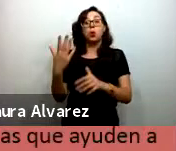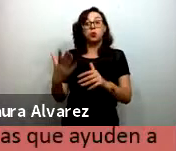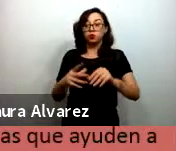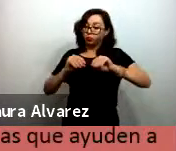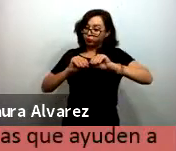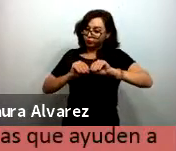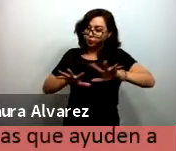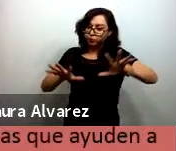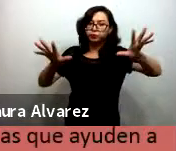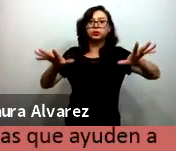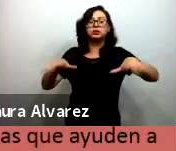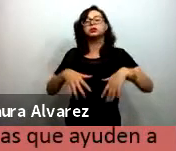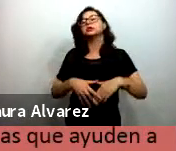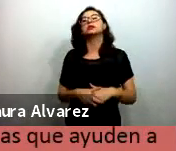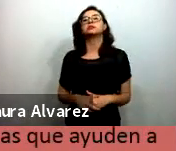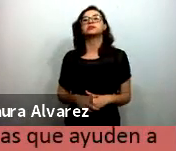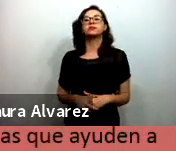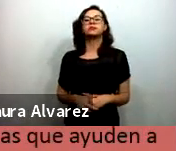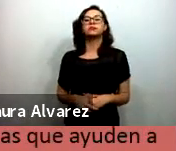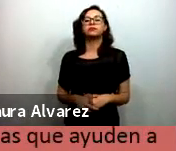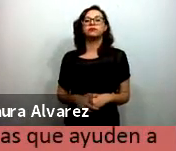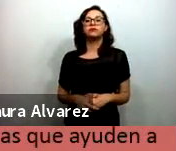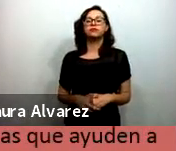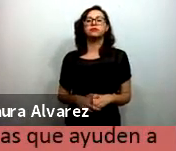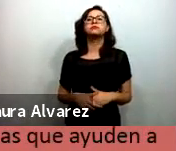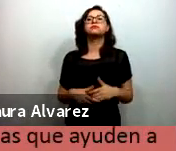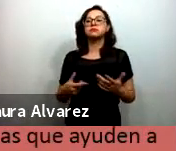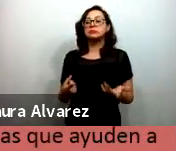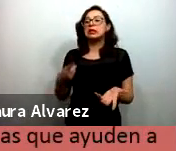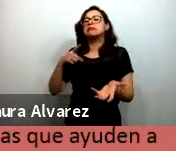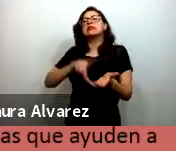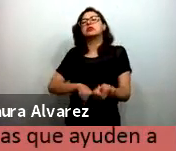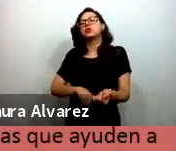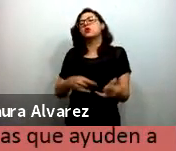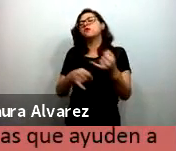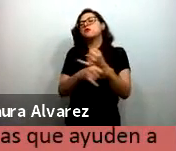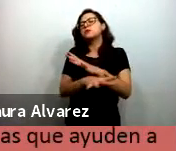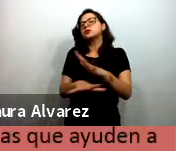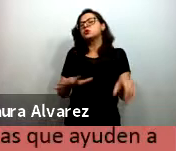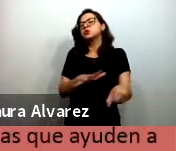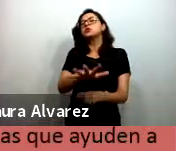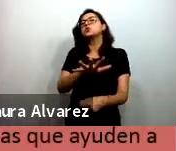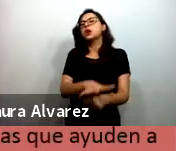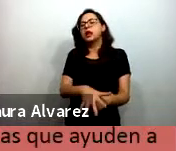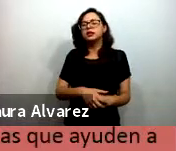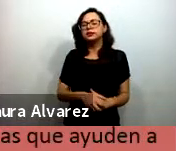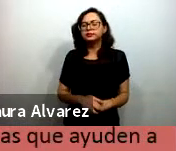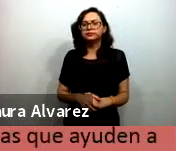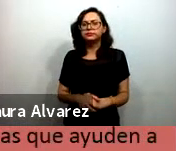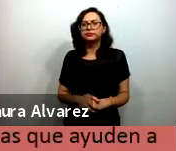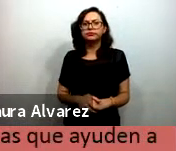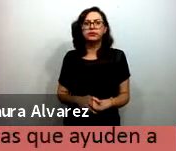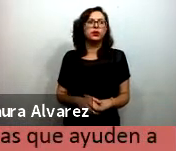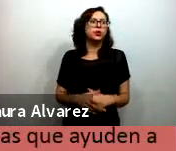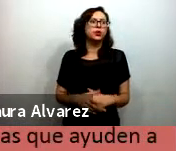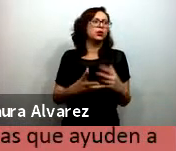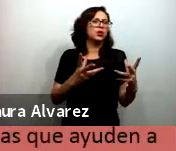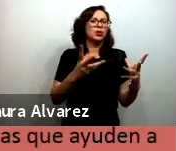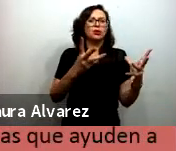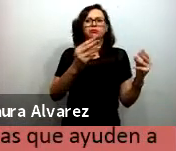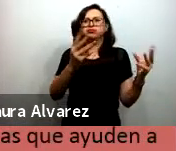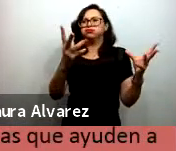Pedagogía de Retorno y que va a contener lo que hemos hecho es buscar hay tanta cantidad de